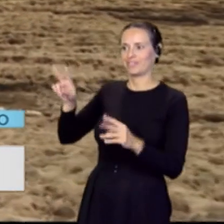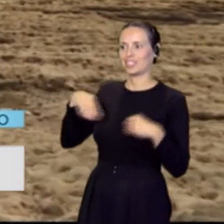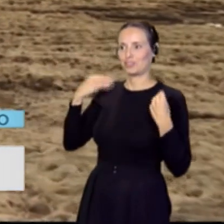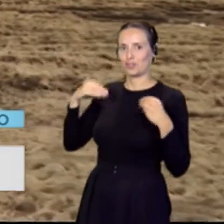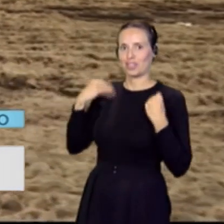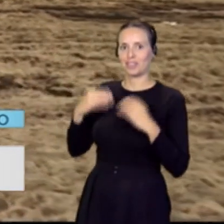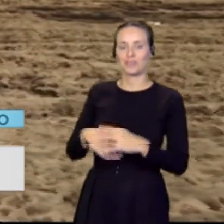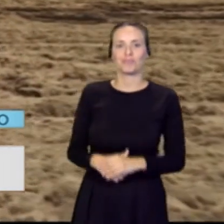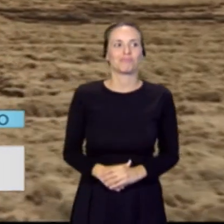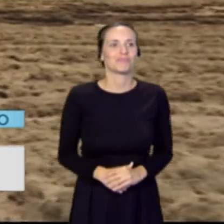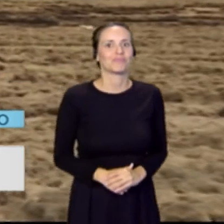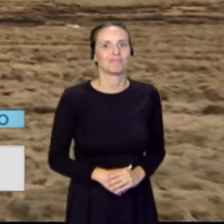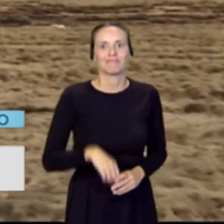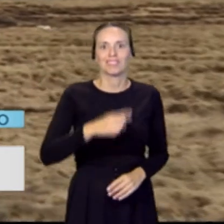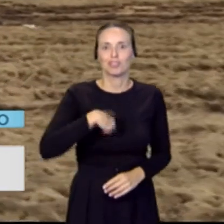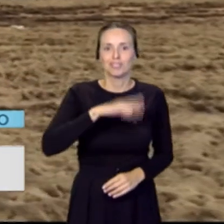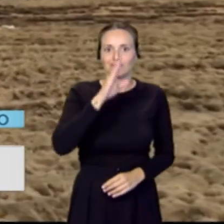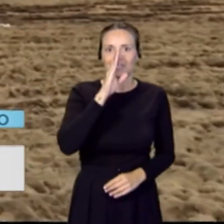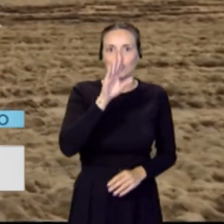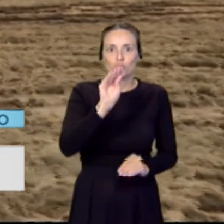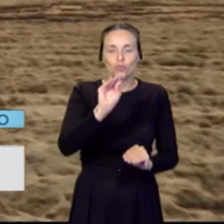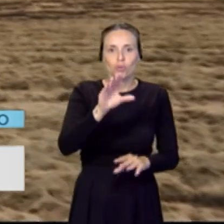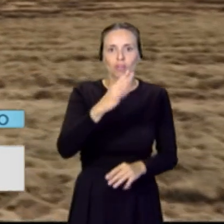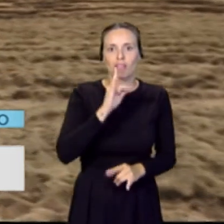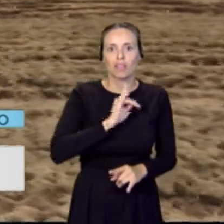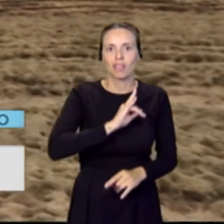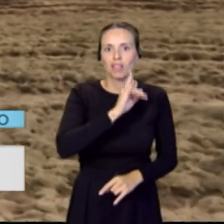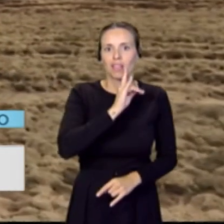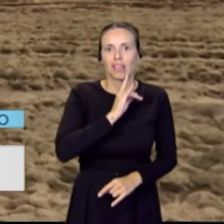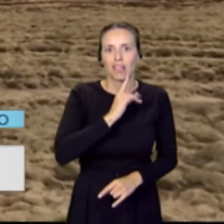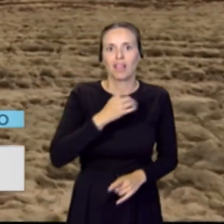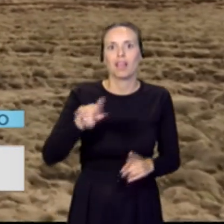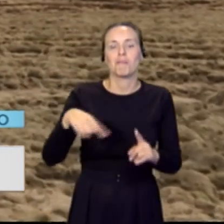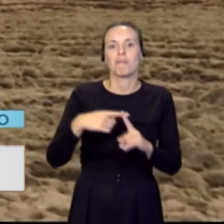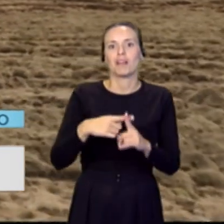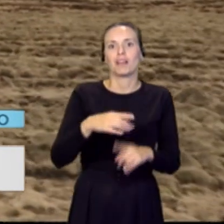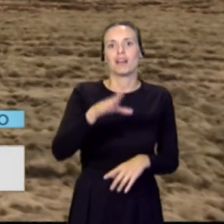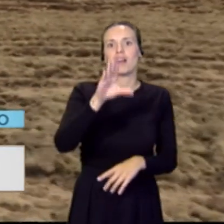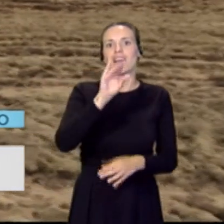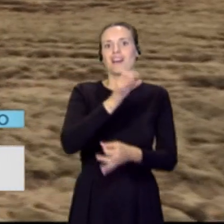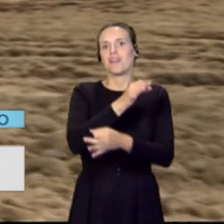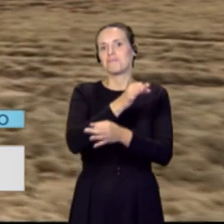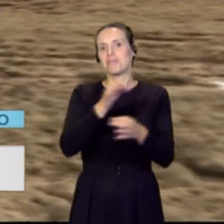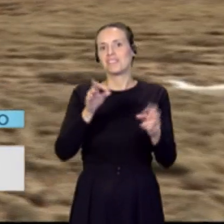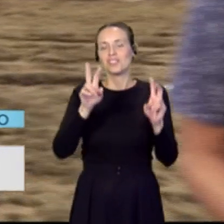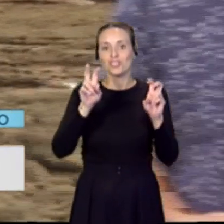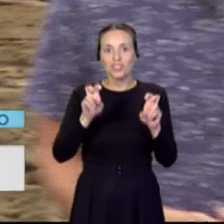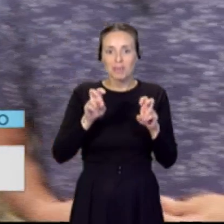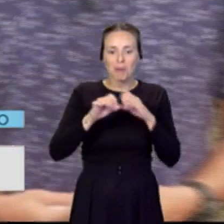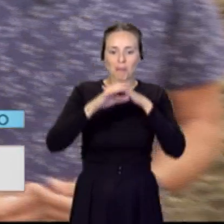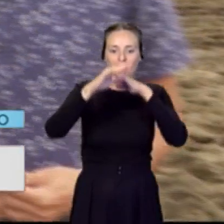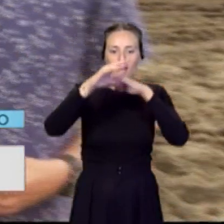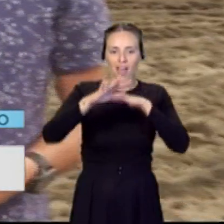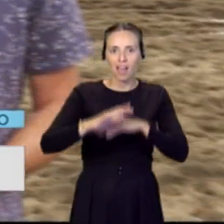Miguel, nosotros nos hemos quedado enganchados a tu directo y hemos entendido esta vez sí perfectamente por qué se producen estas mareas y esas